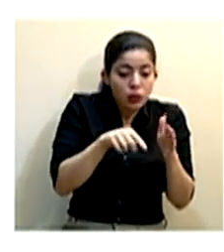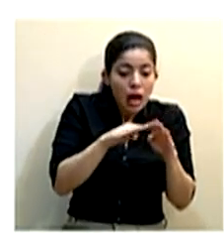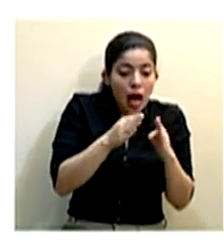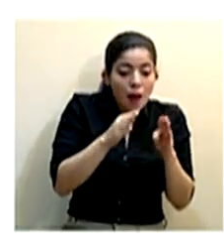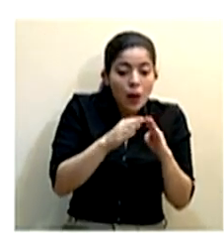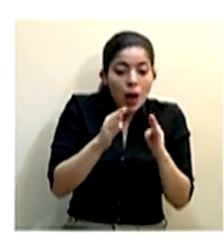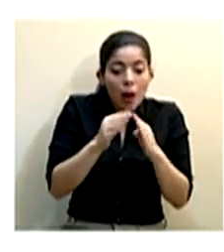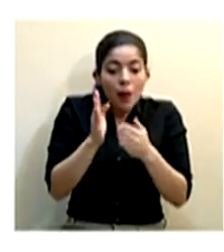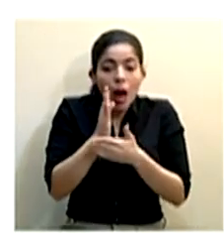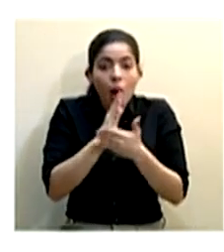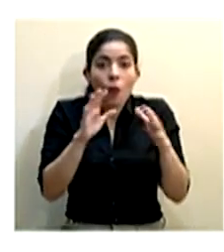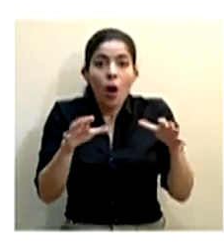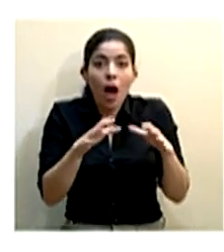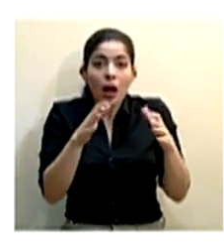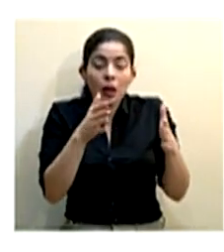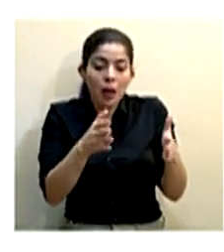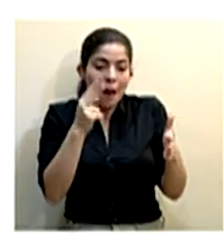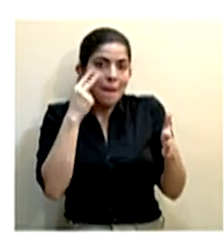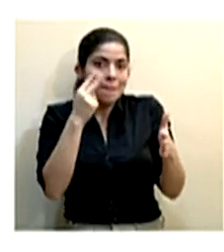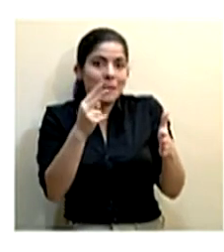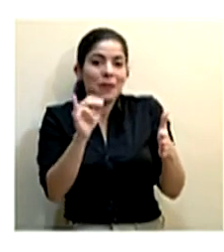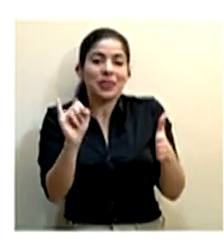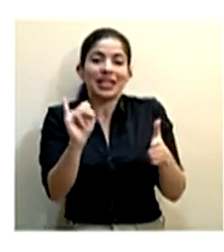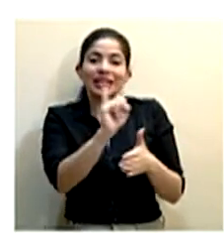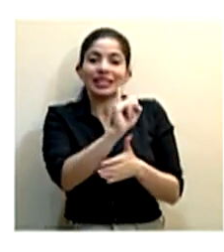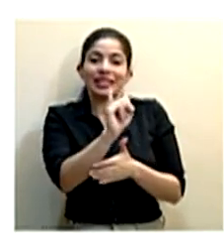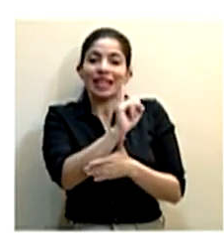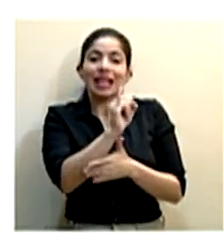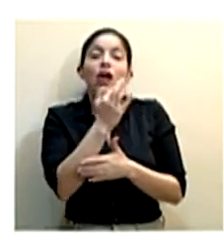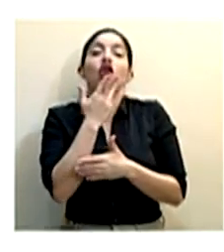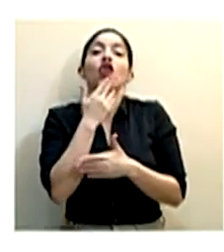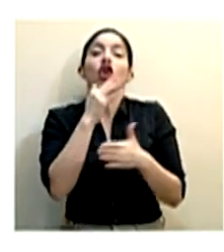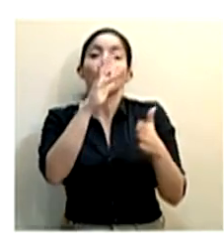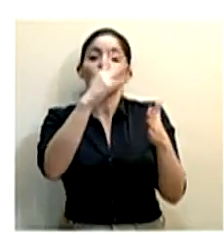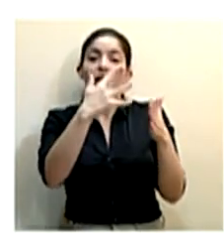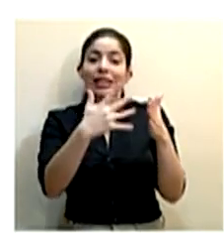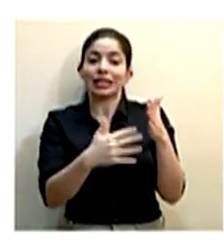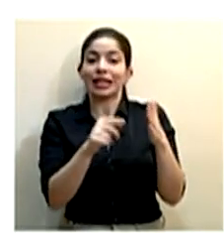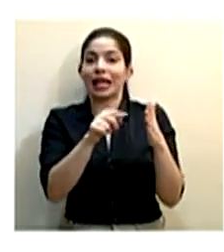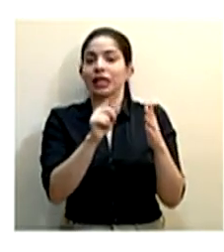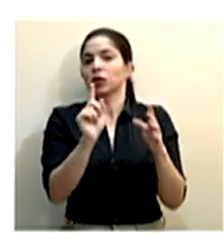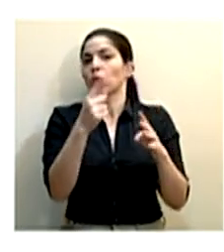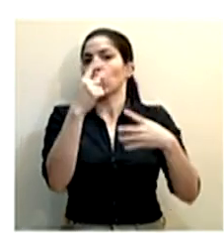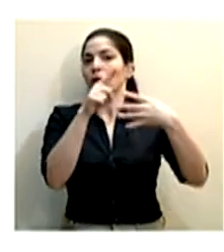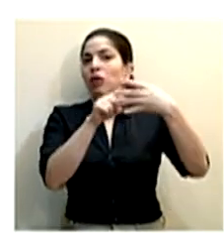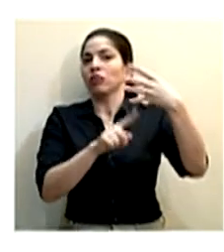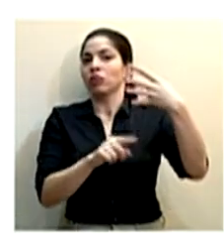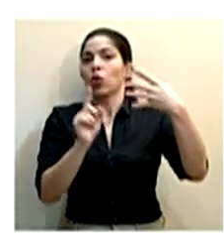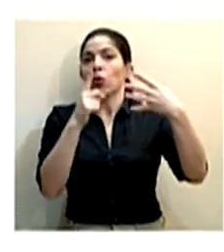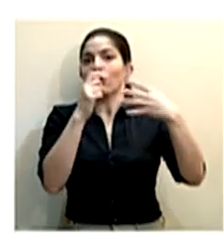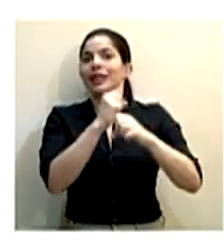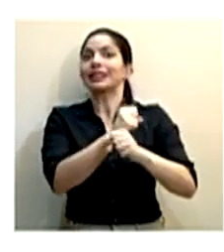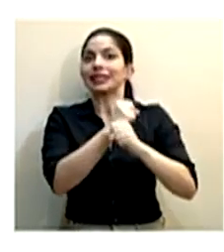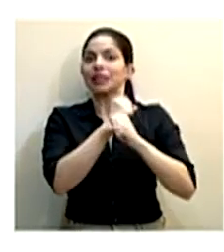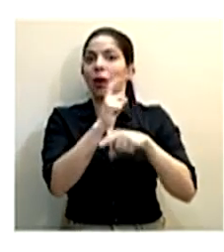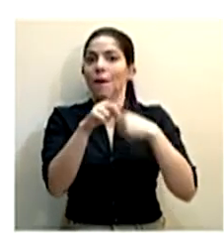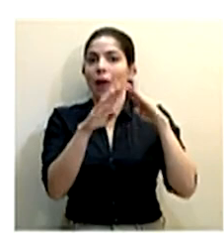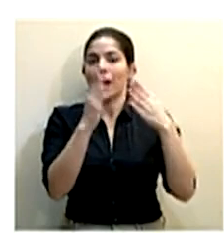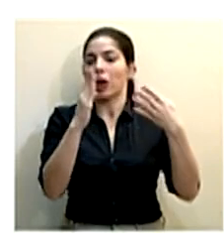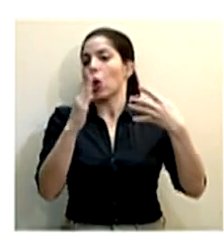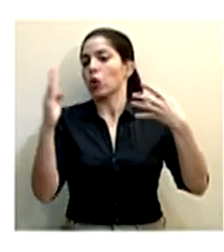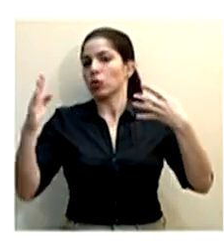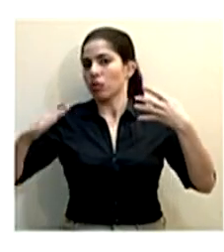ciertas actividades. Ustedes lo ven que es el que está a la izquierda, es el que está en colores porque es el único que tiene asegurada su reactivación